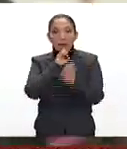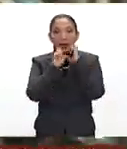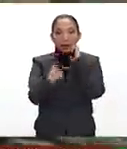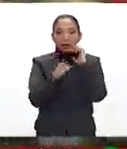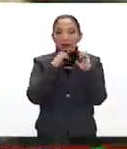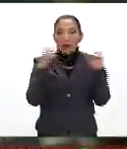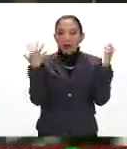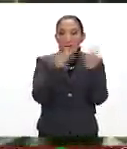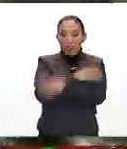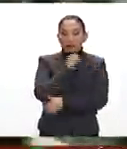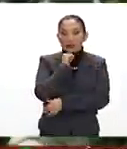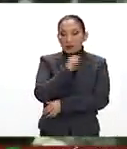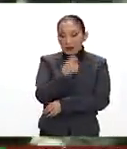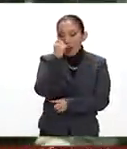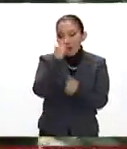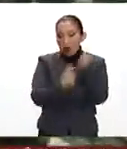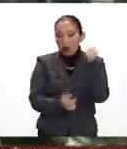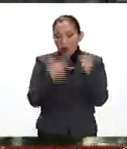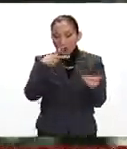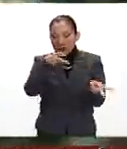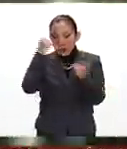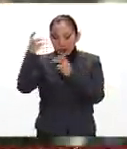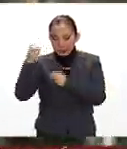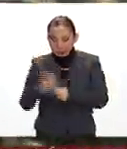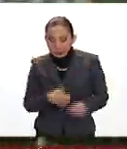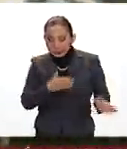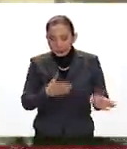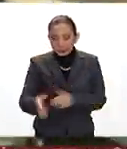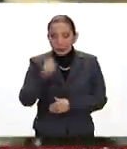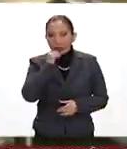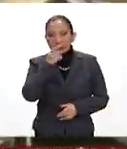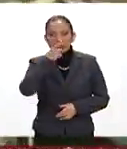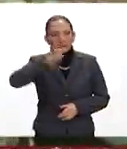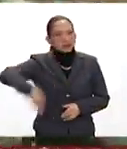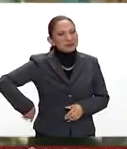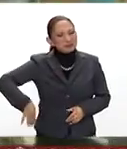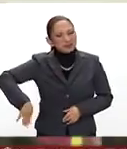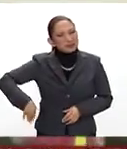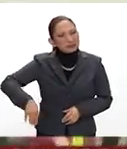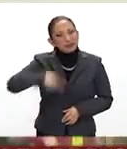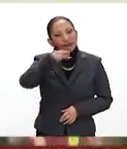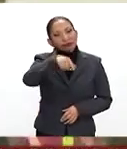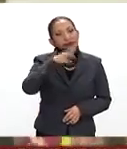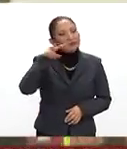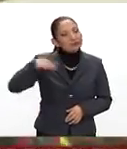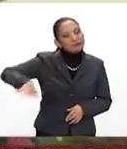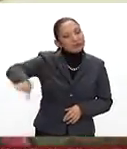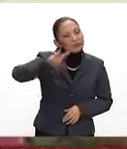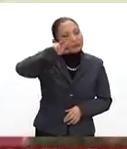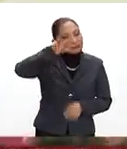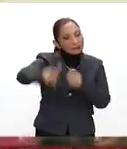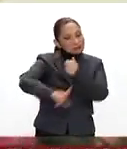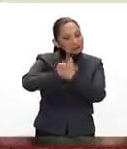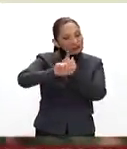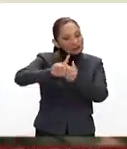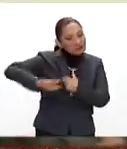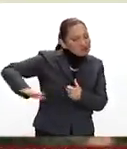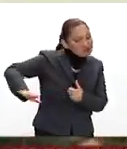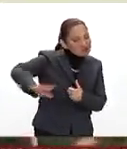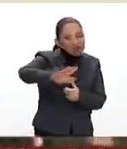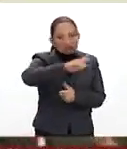e incluso cometieron algunos robos. También Omar nombraba que en medio de toda esta tensión, de todas